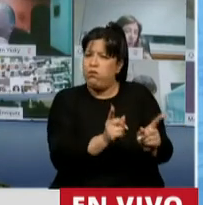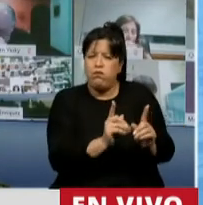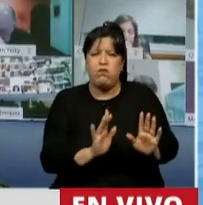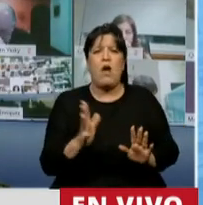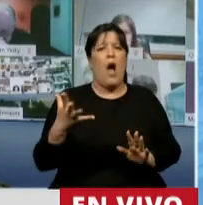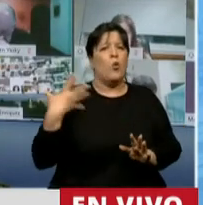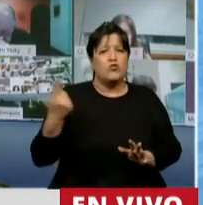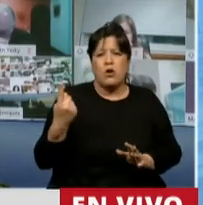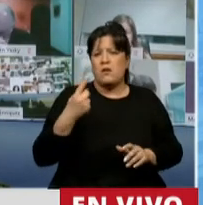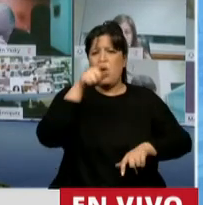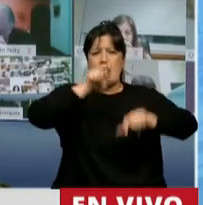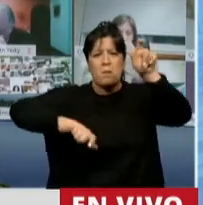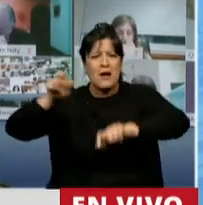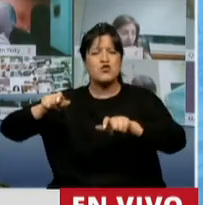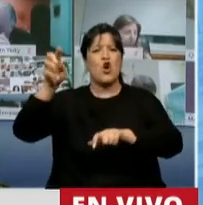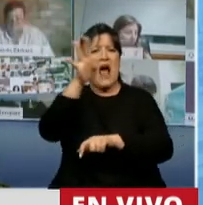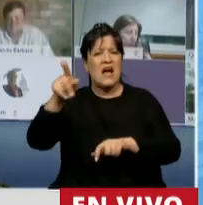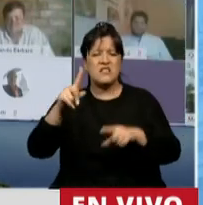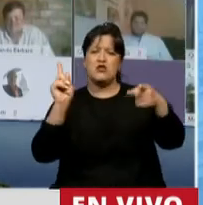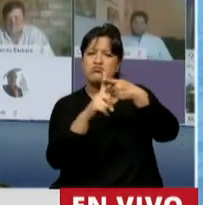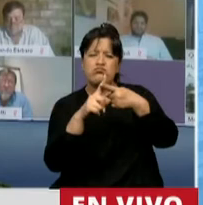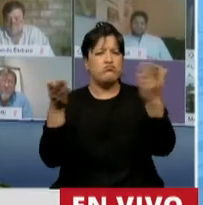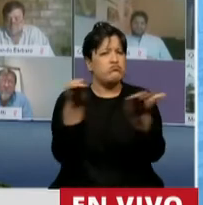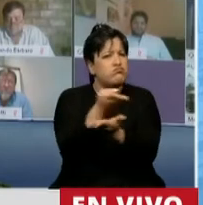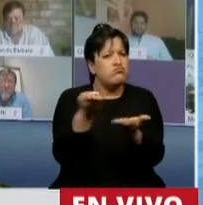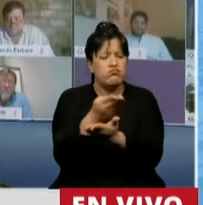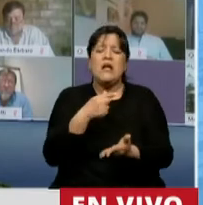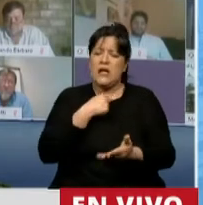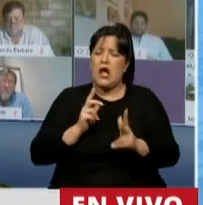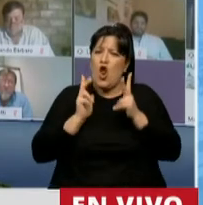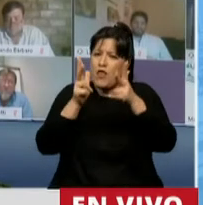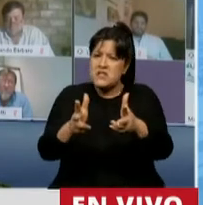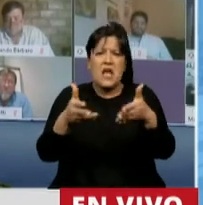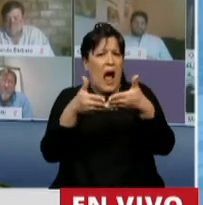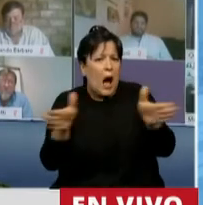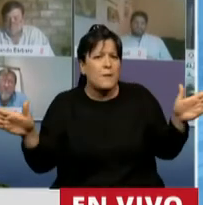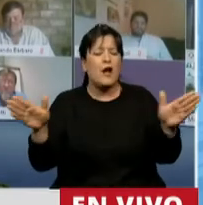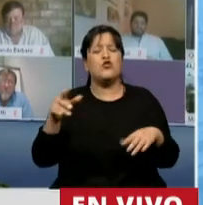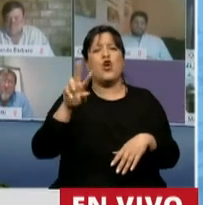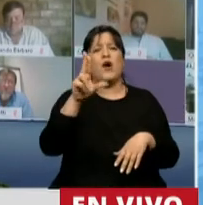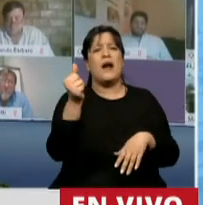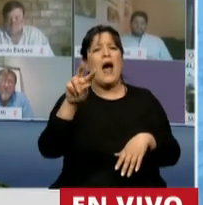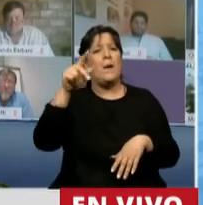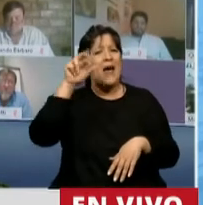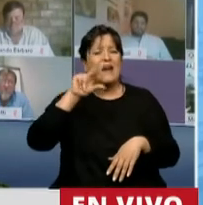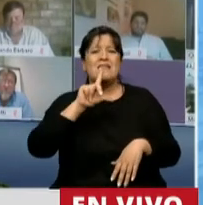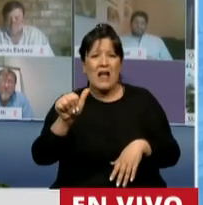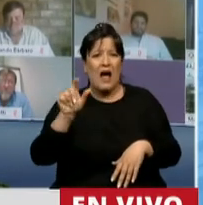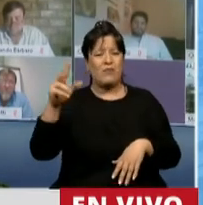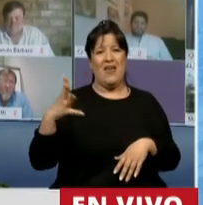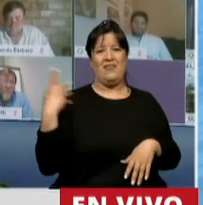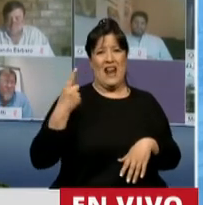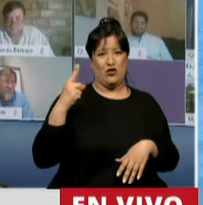autoridades de ANSES. Quiero destacar la predisposición también de Fernanda Raberta, directora ejecutiva,